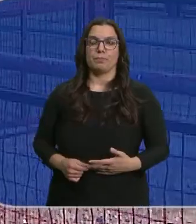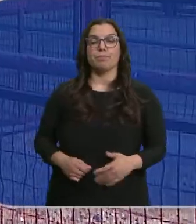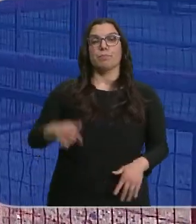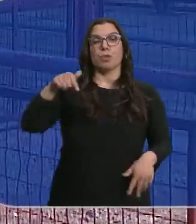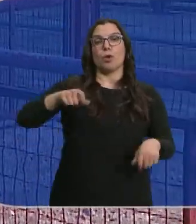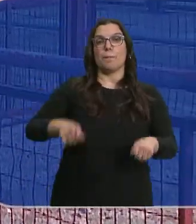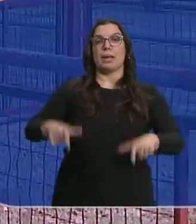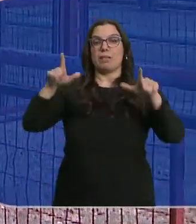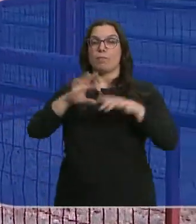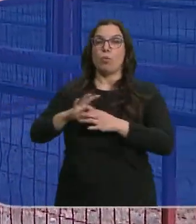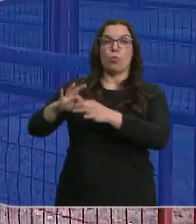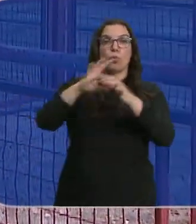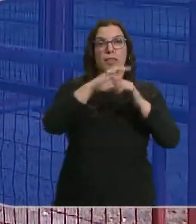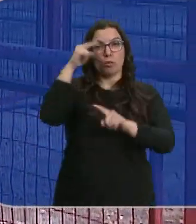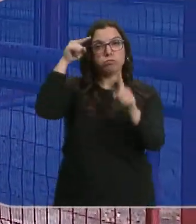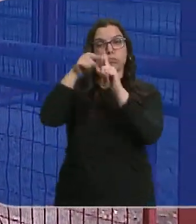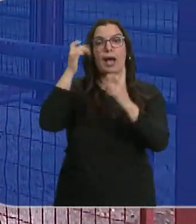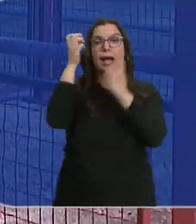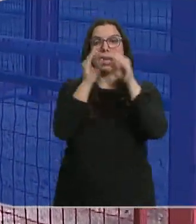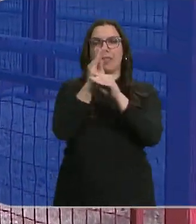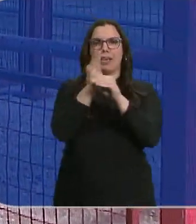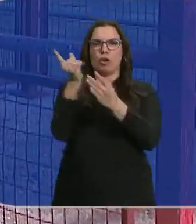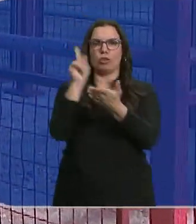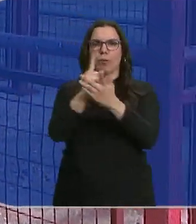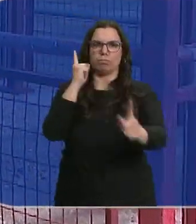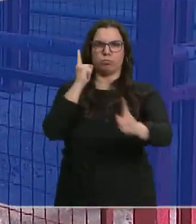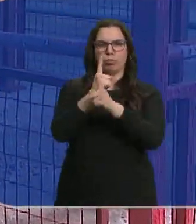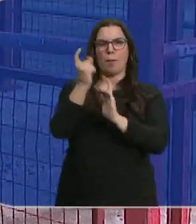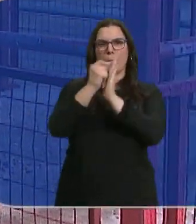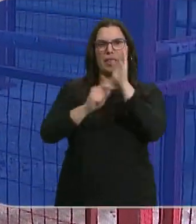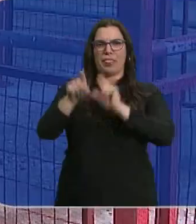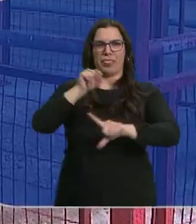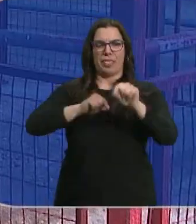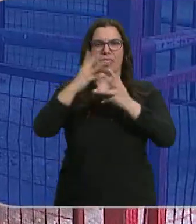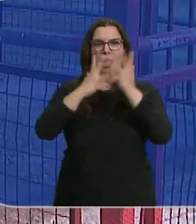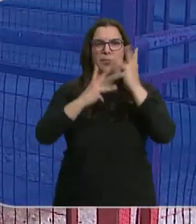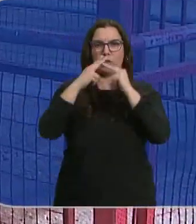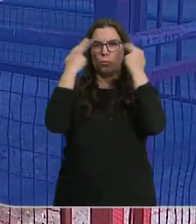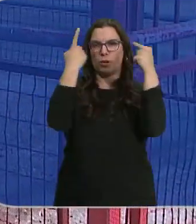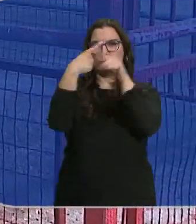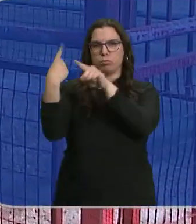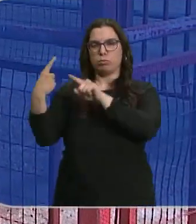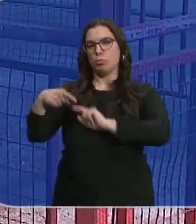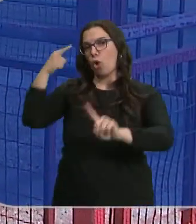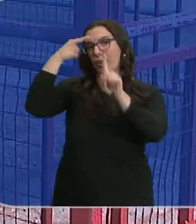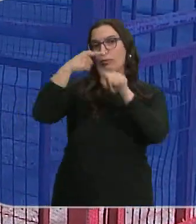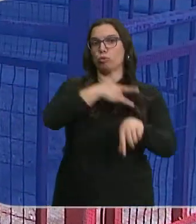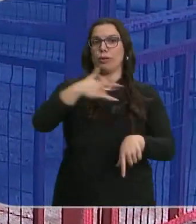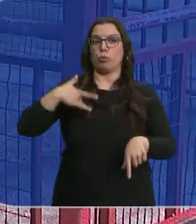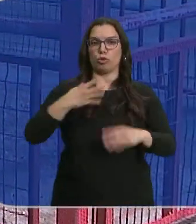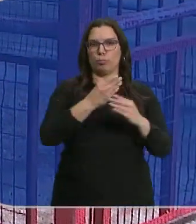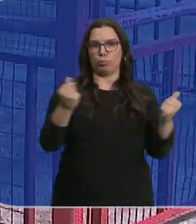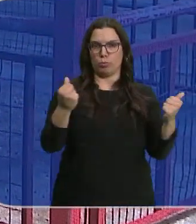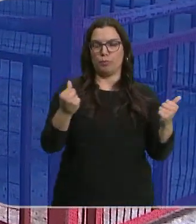Hoy la plataforma de Unidos por la Ganadería ha vuelto a mostrar su rechazo a las medidas adoptadas por las administraciones para erradicar la tuberculosis